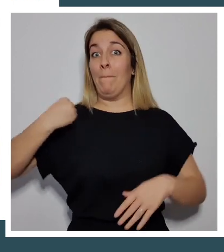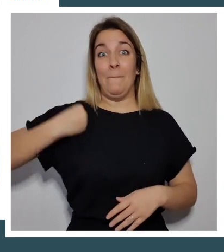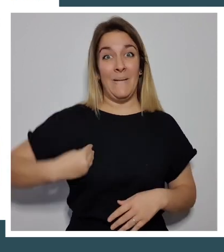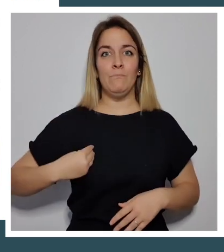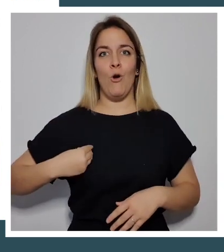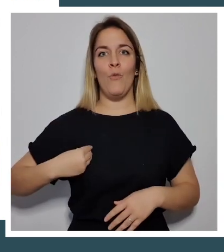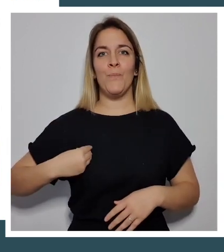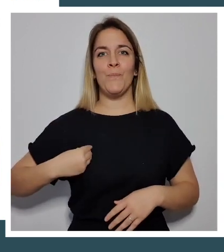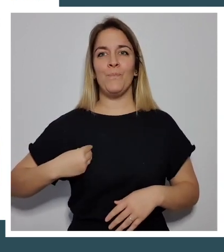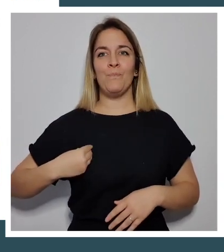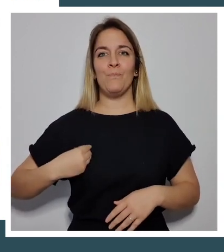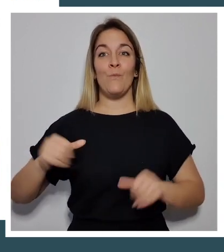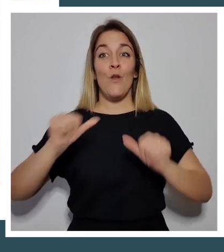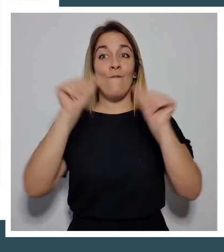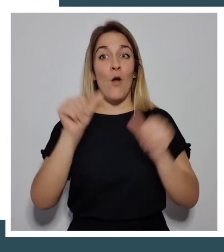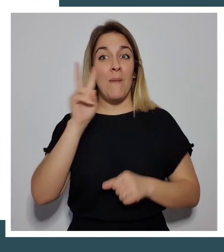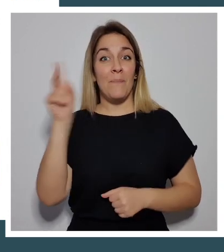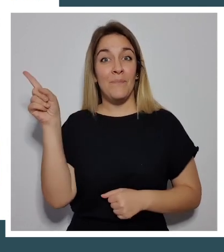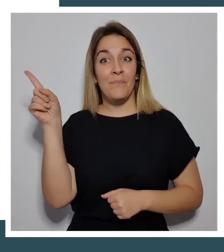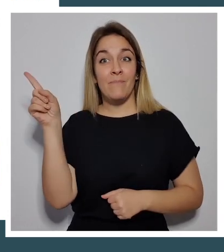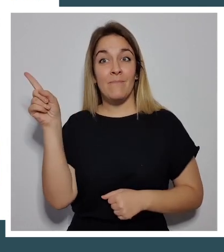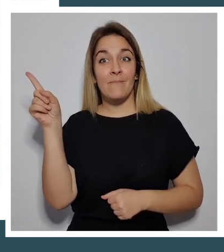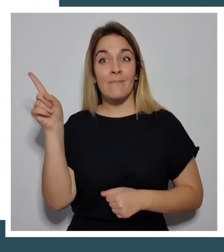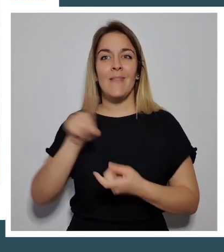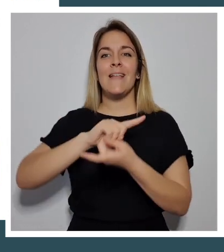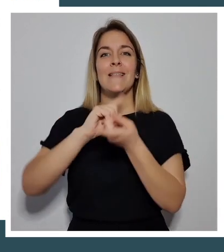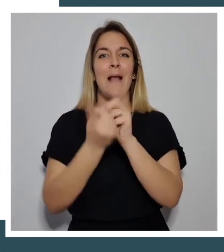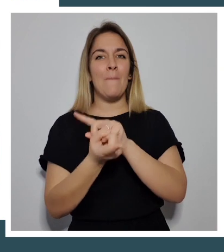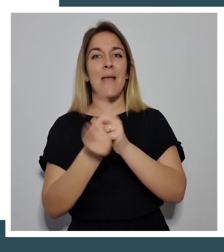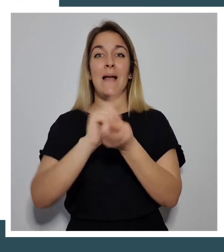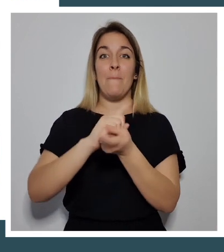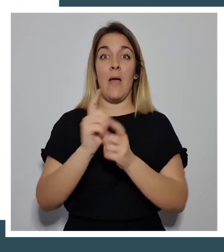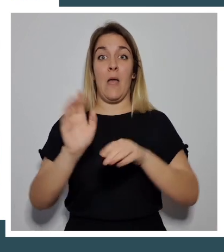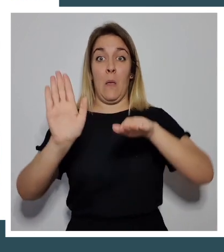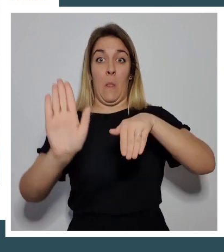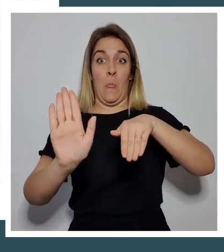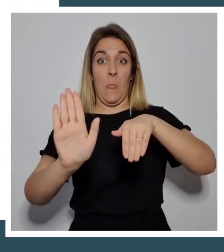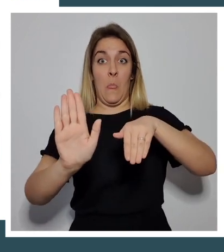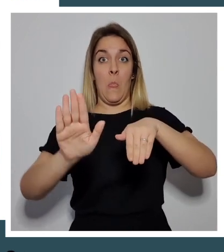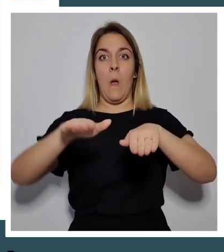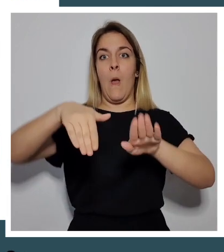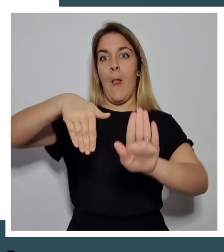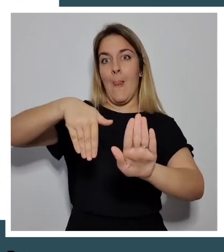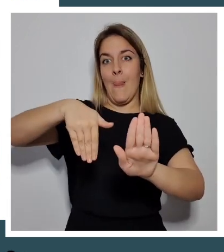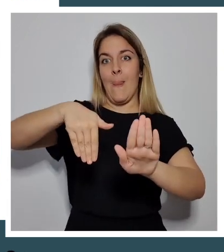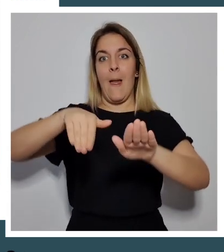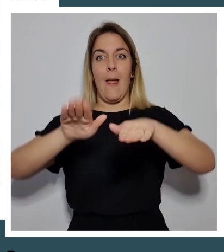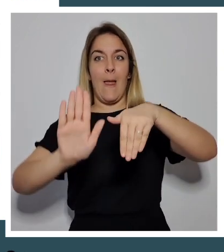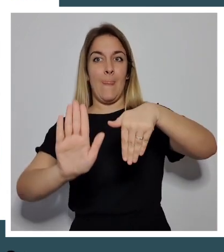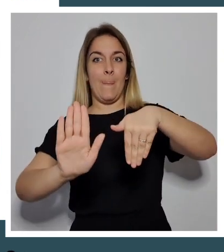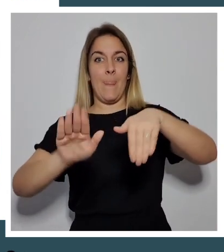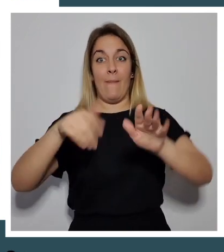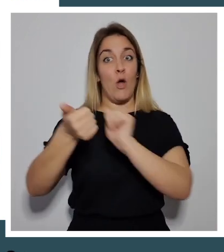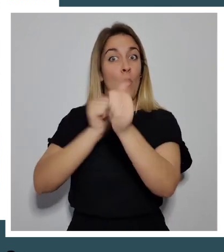pero lo vamos a realizar de forma alterna con ambos pies. Cuando uno apoya la punta, el otro apoya el talón. Igualmente 10 veces.